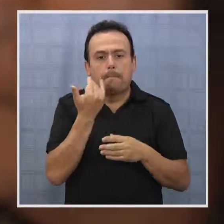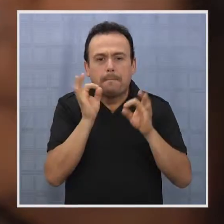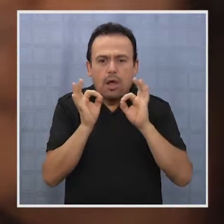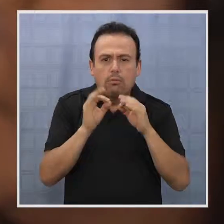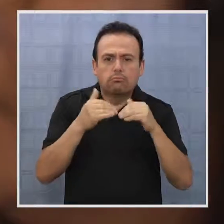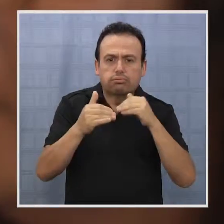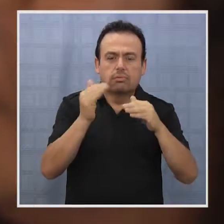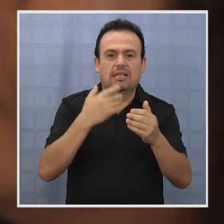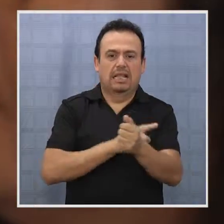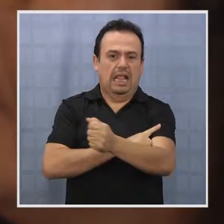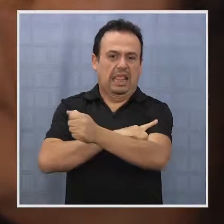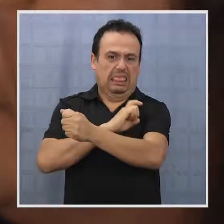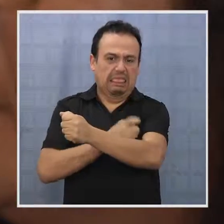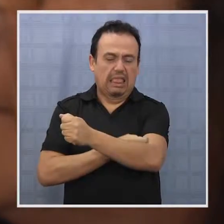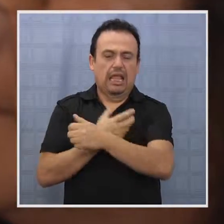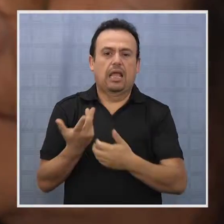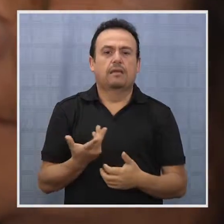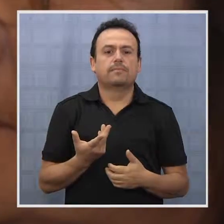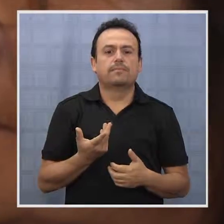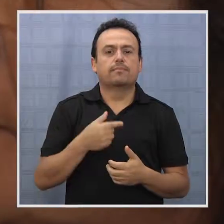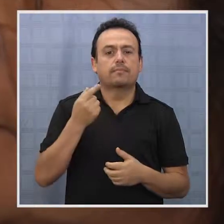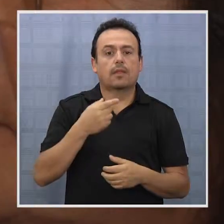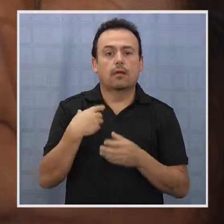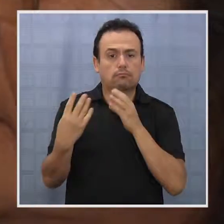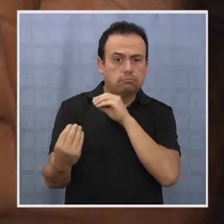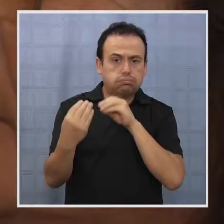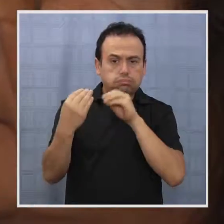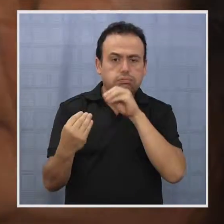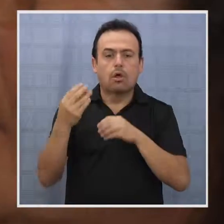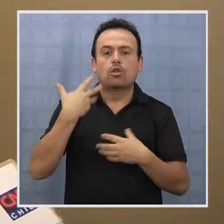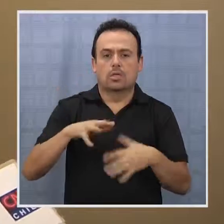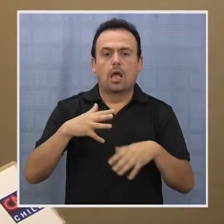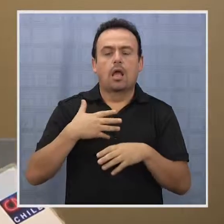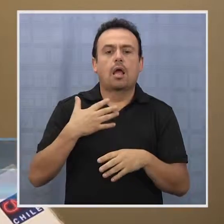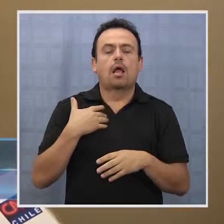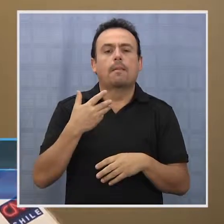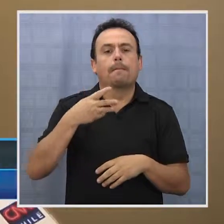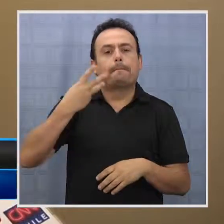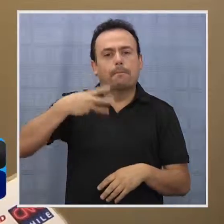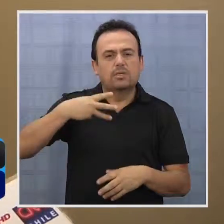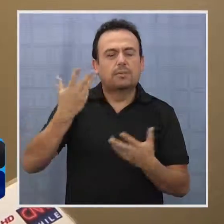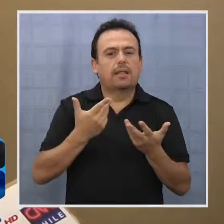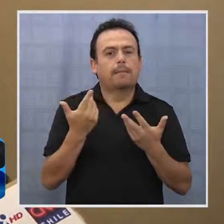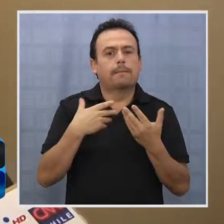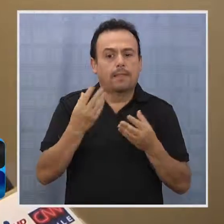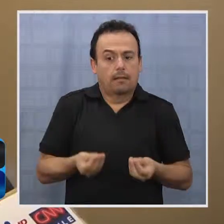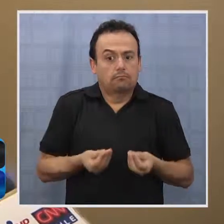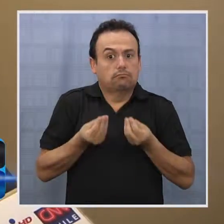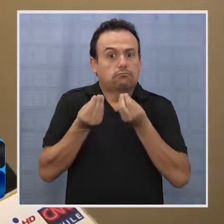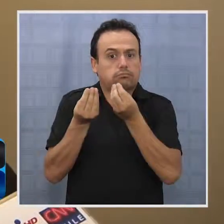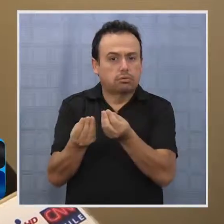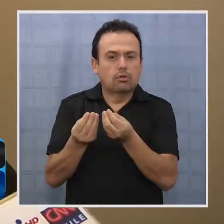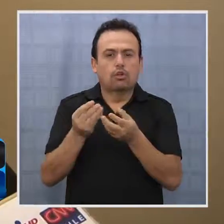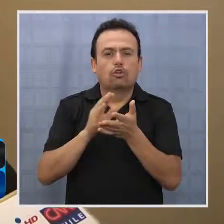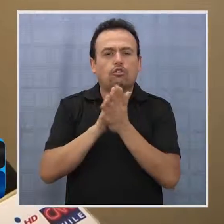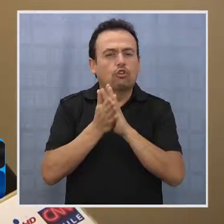dura tres días con la gente de la municipalidad precisamente para entregar las herramientas para que ellos tengan,